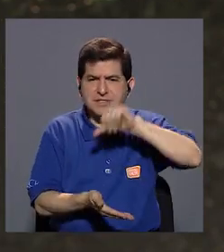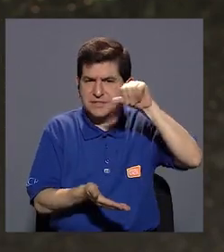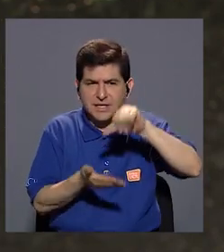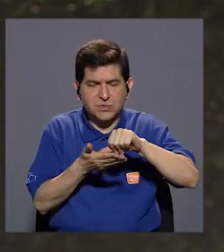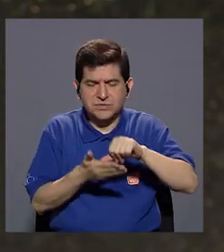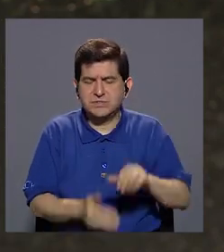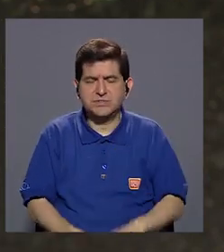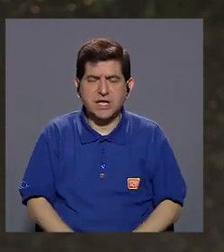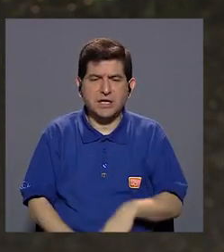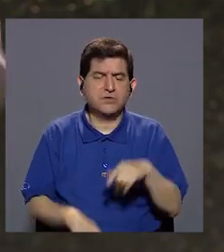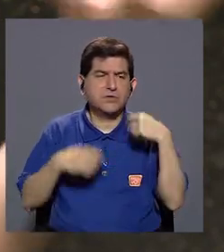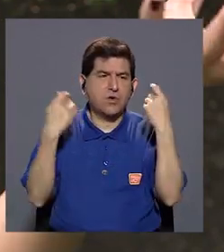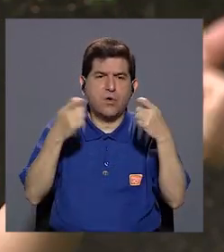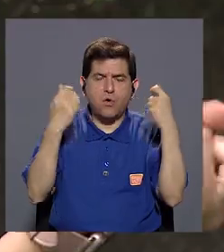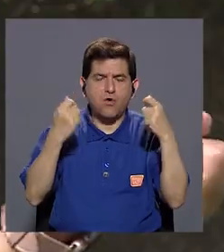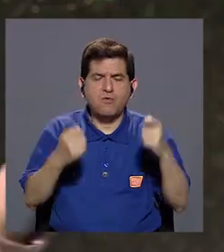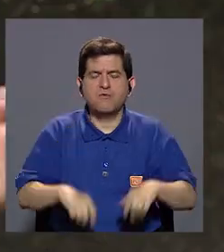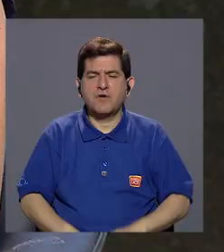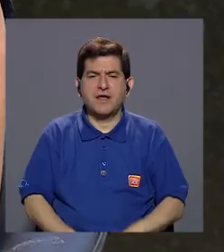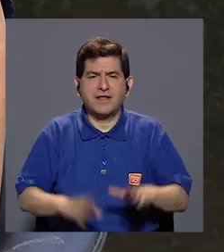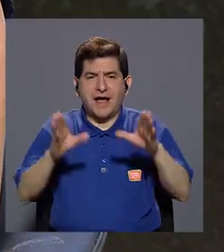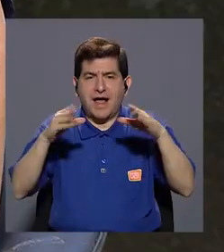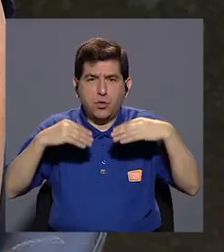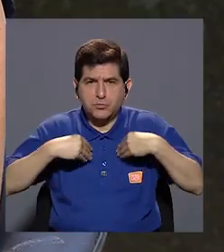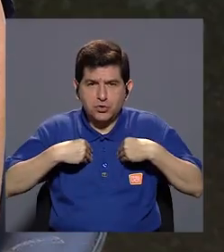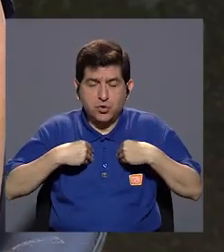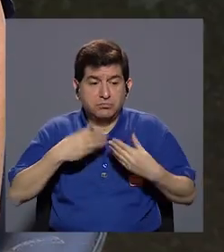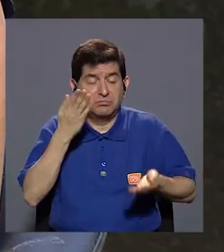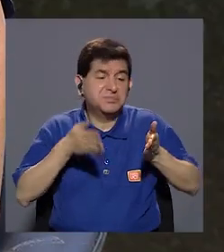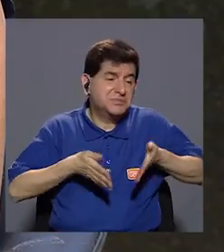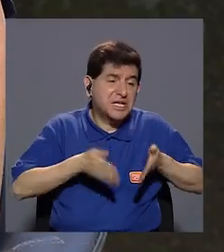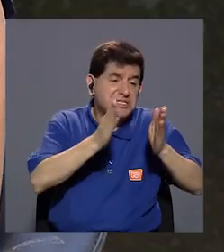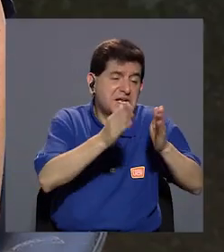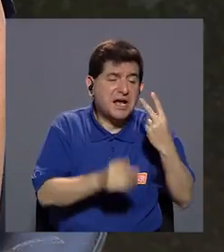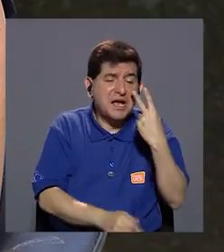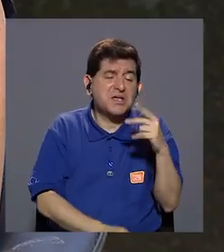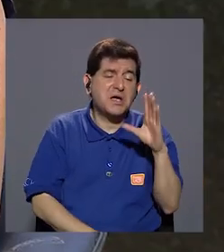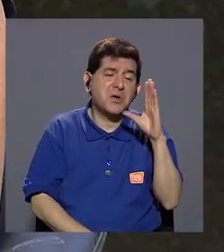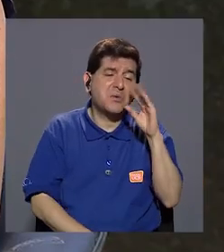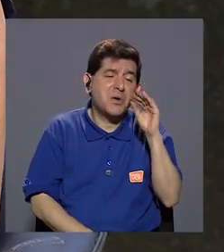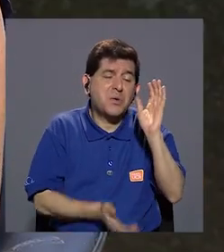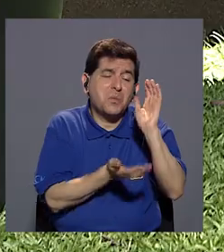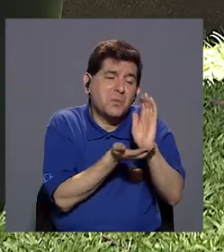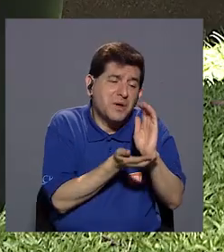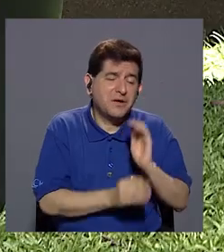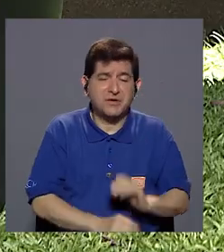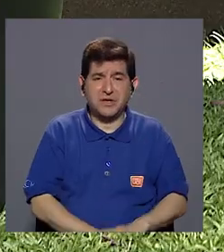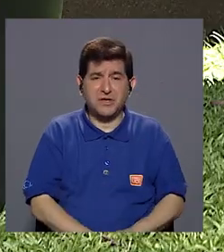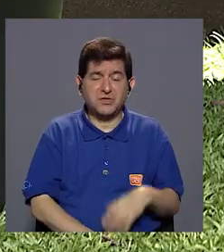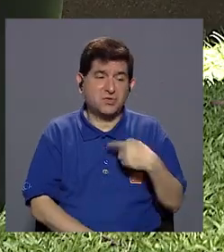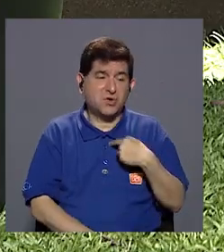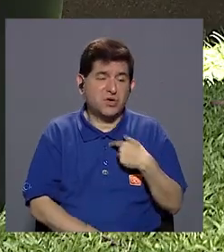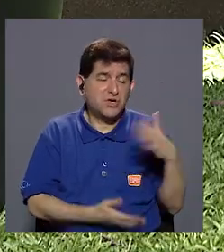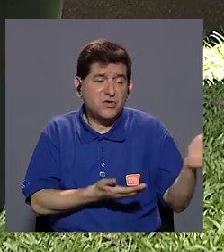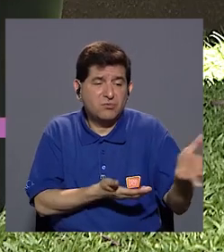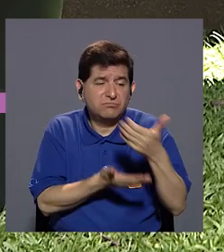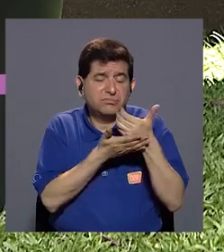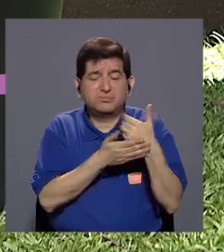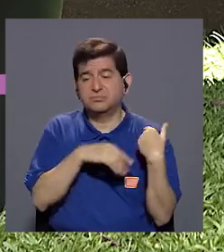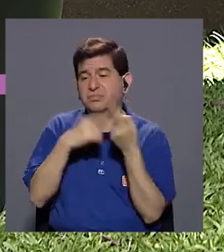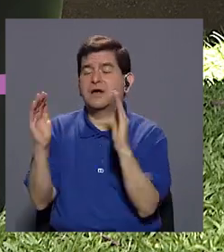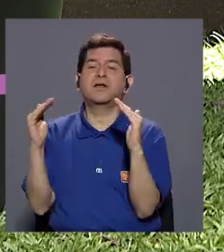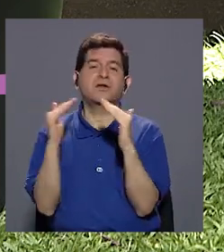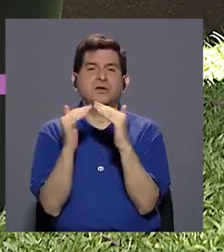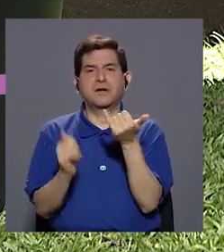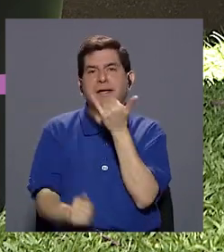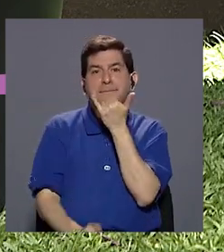centro de adopciones, verdad, o en una feria de adopciones, sino que en la calle había un perrito y lo rescaté